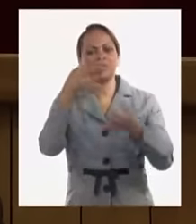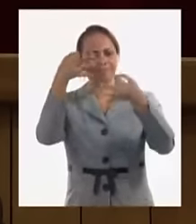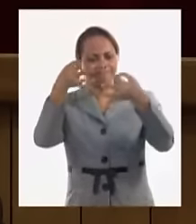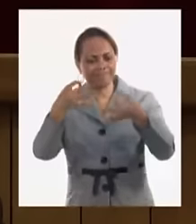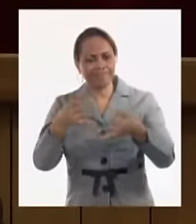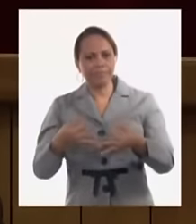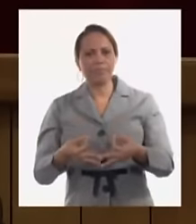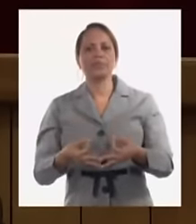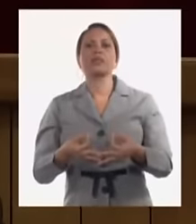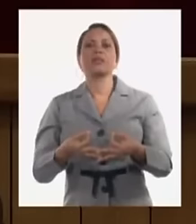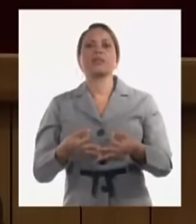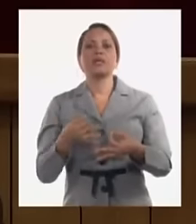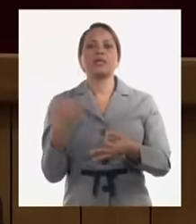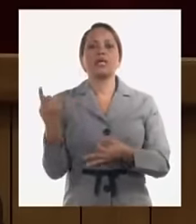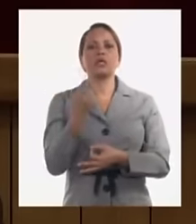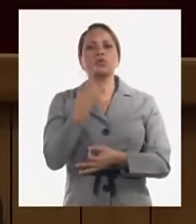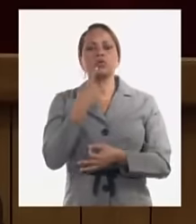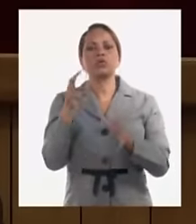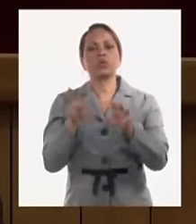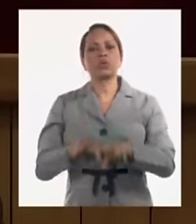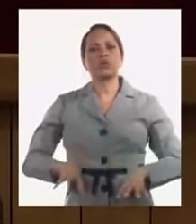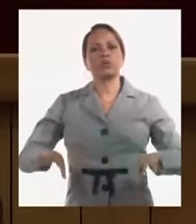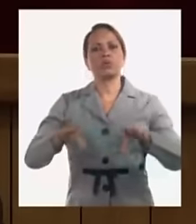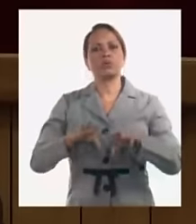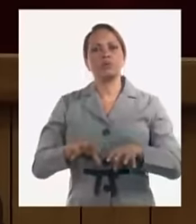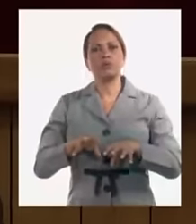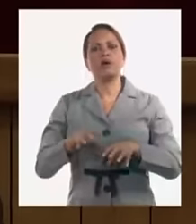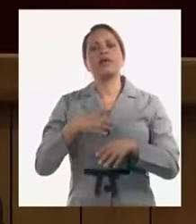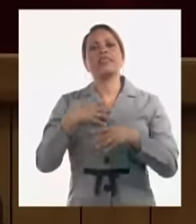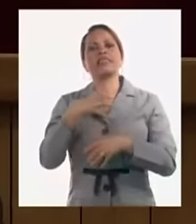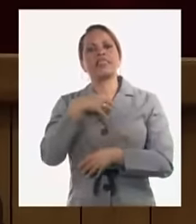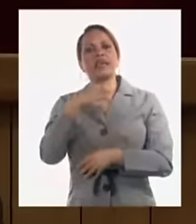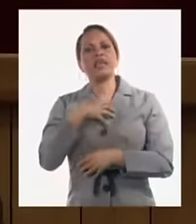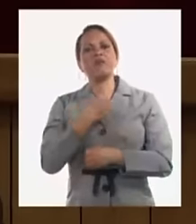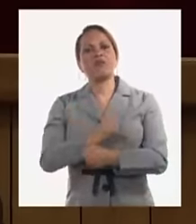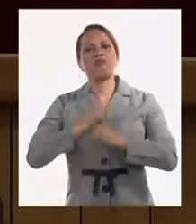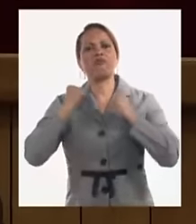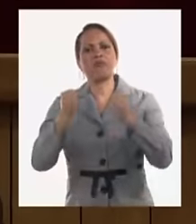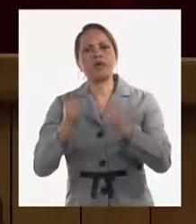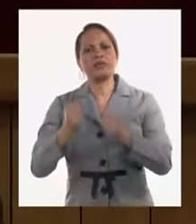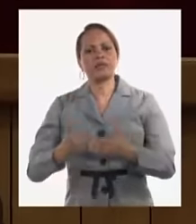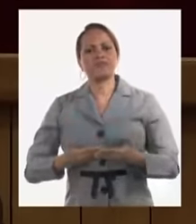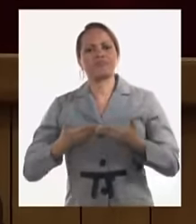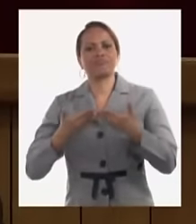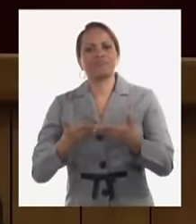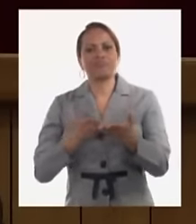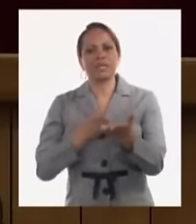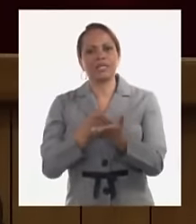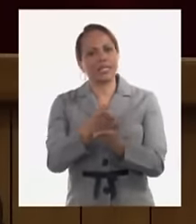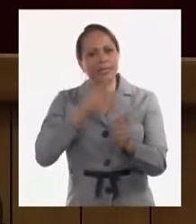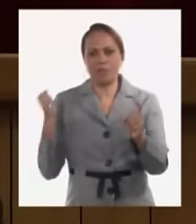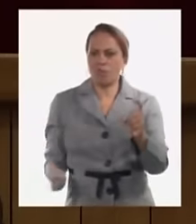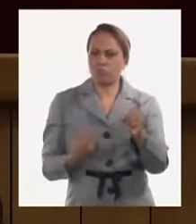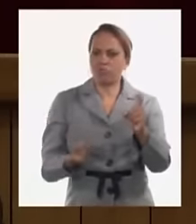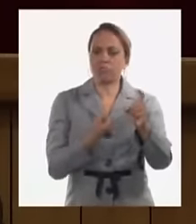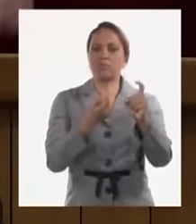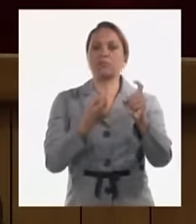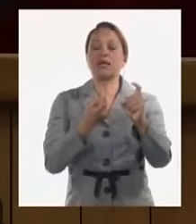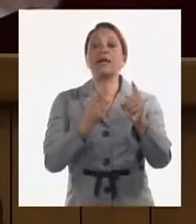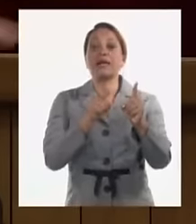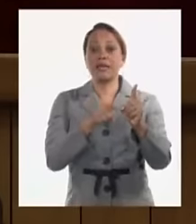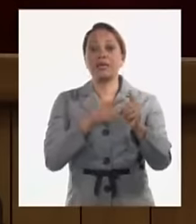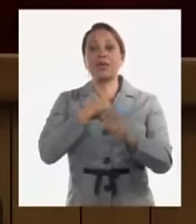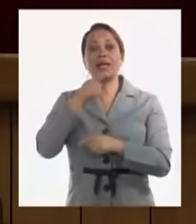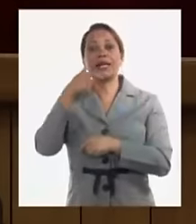de que estamos en condiciones tenemos fuerza tenemos espíritu para seguir echando la pelea y con ese